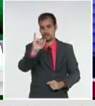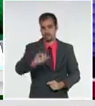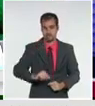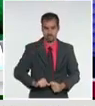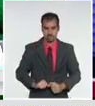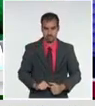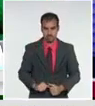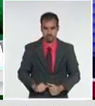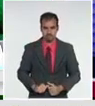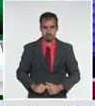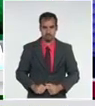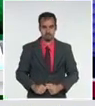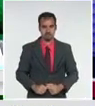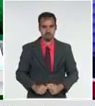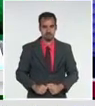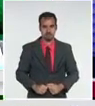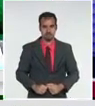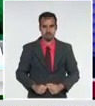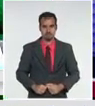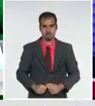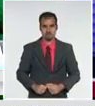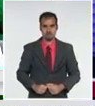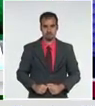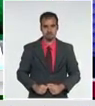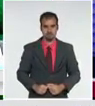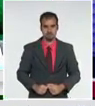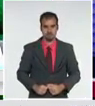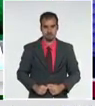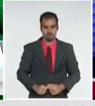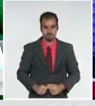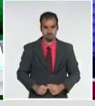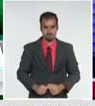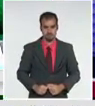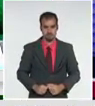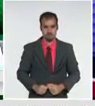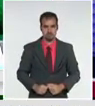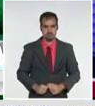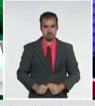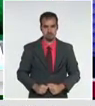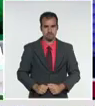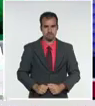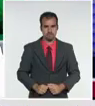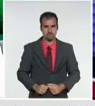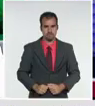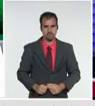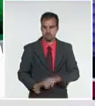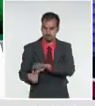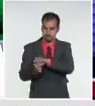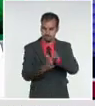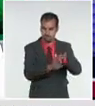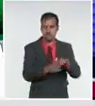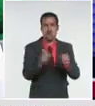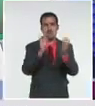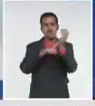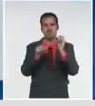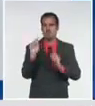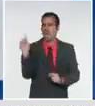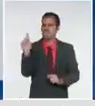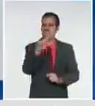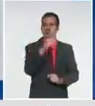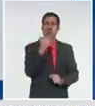diagnosticados desde el 1 de noviembre. Por provincias, La Habana,